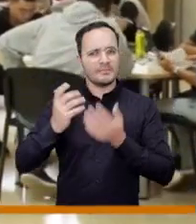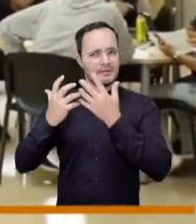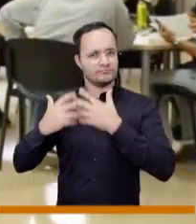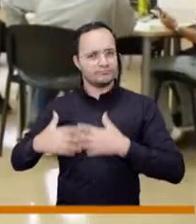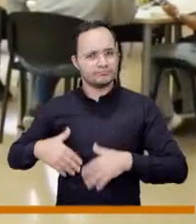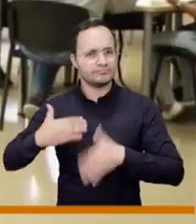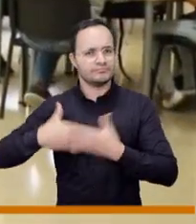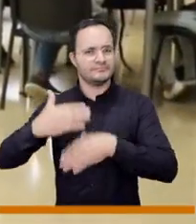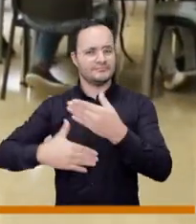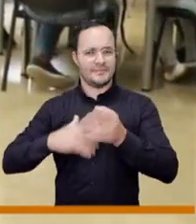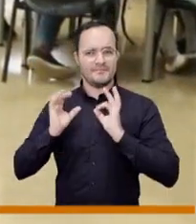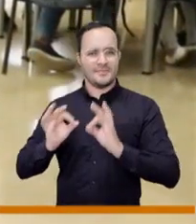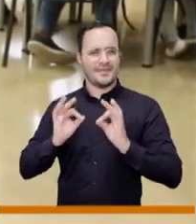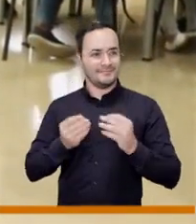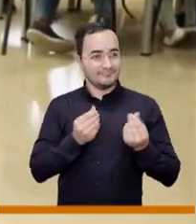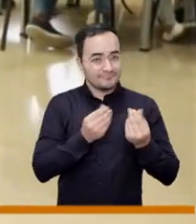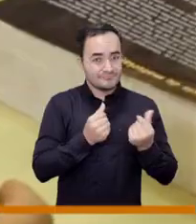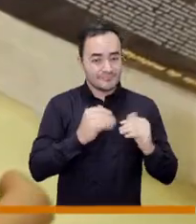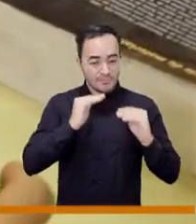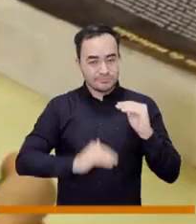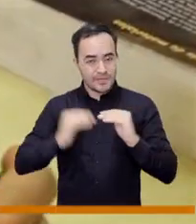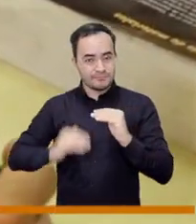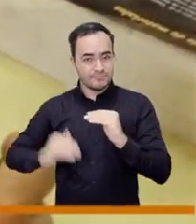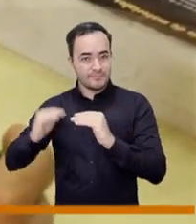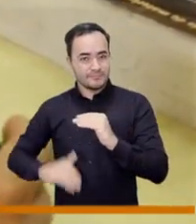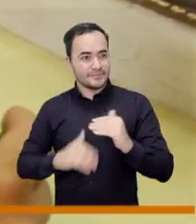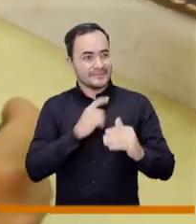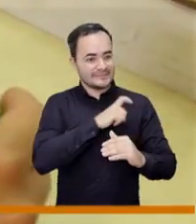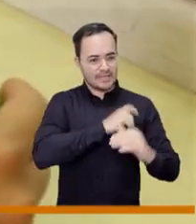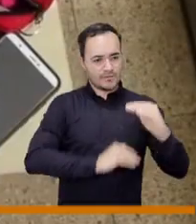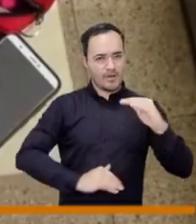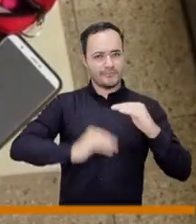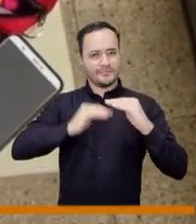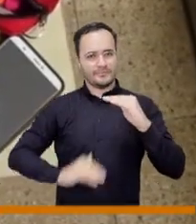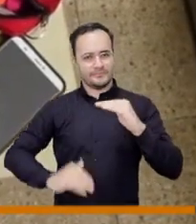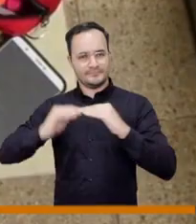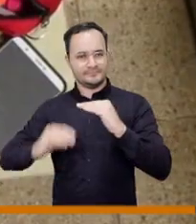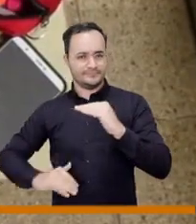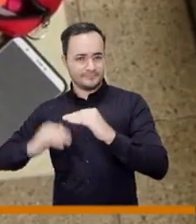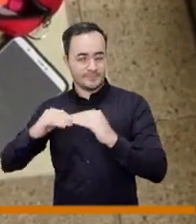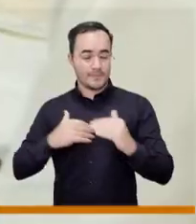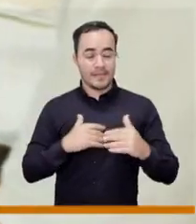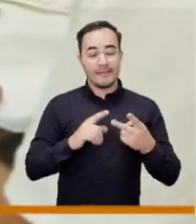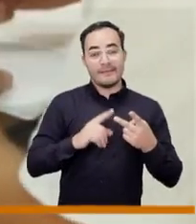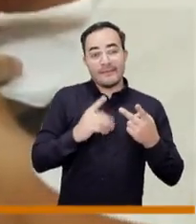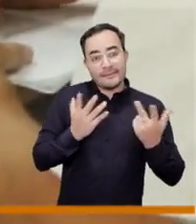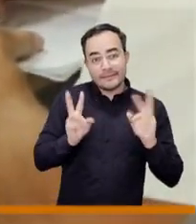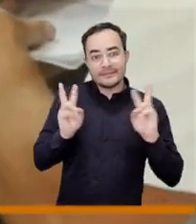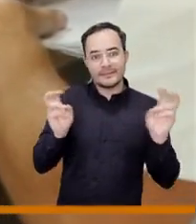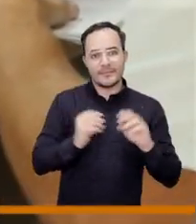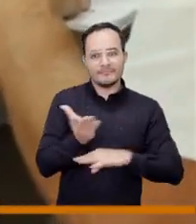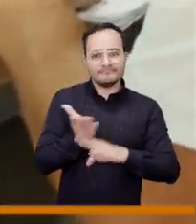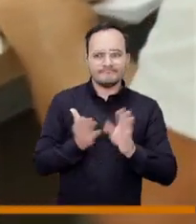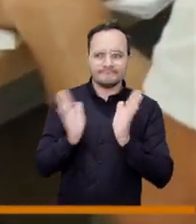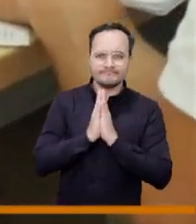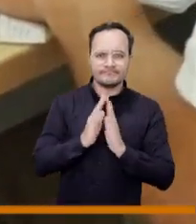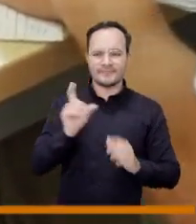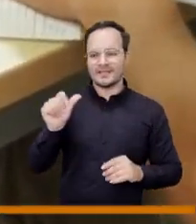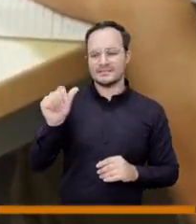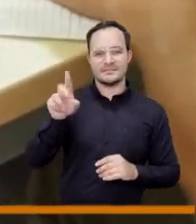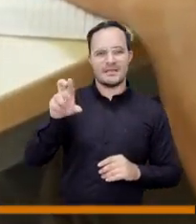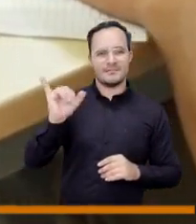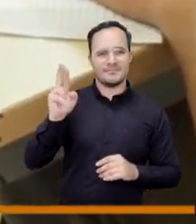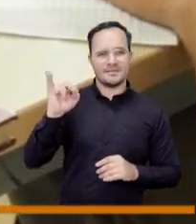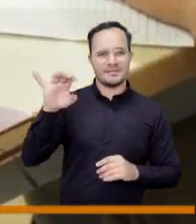las instituciones educativas a través de ese rubro que quedó desfinanciado además del presupuesto adicional que se está pidiendo para esa apiencia